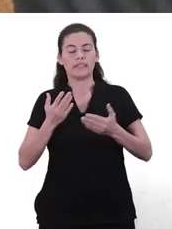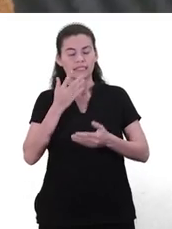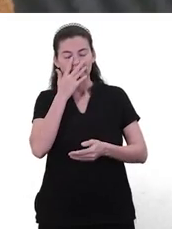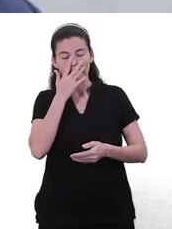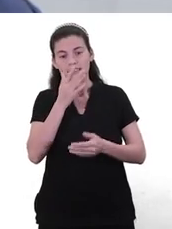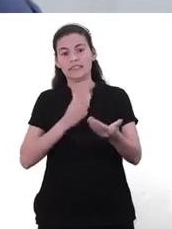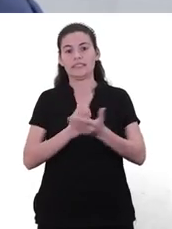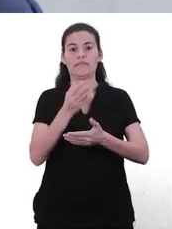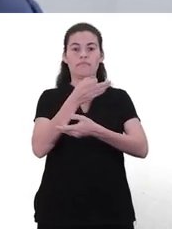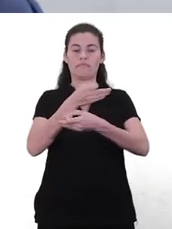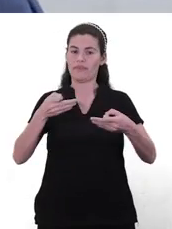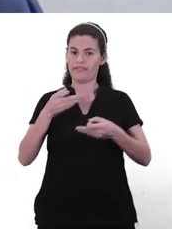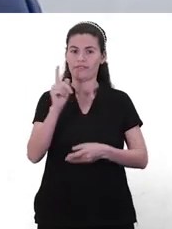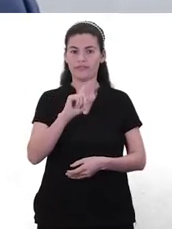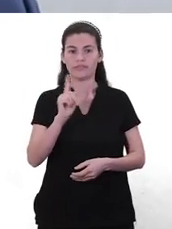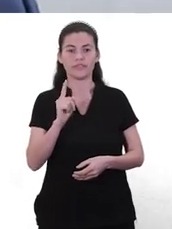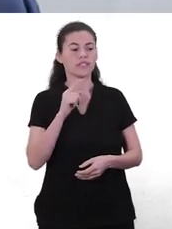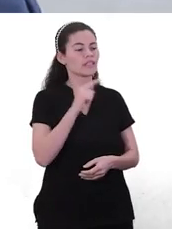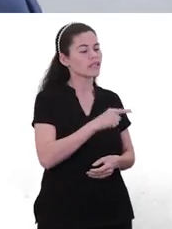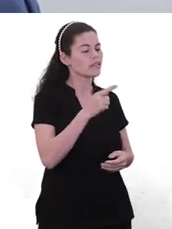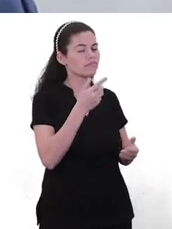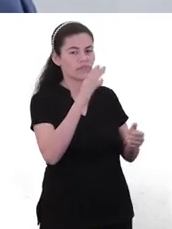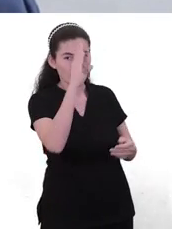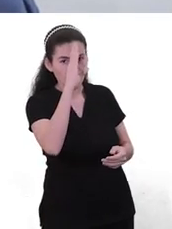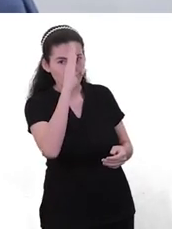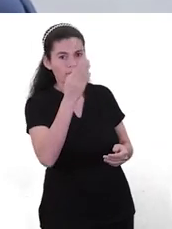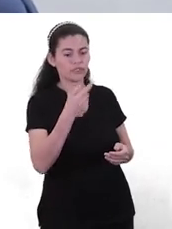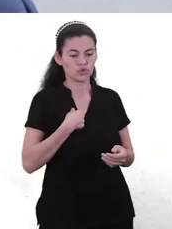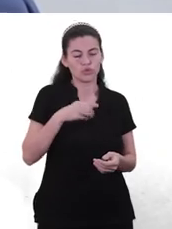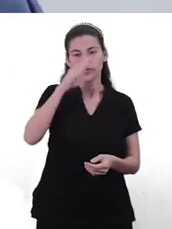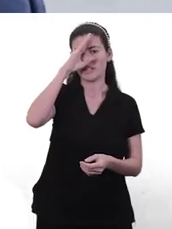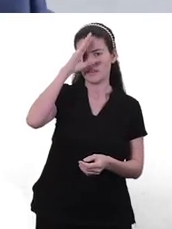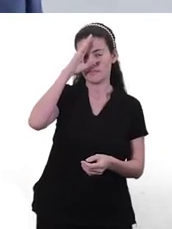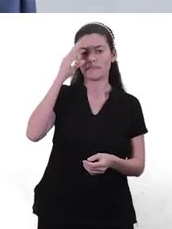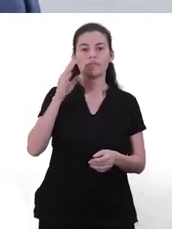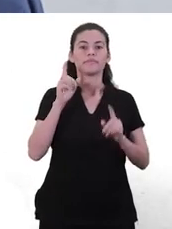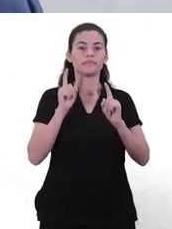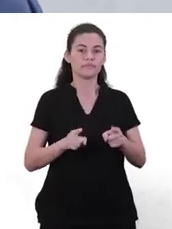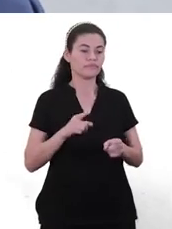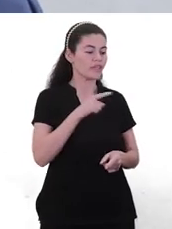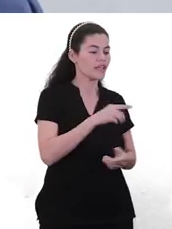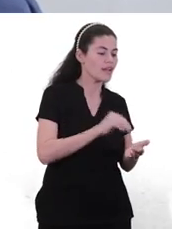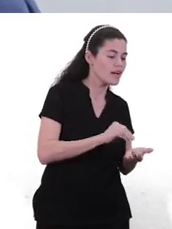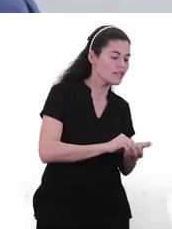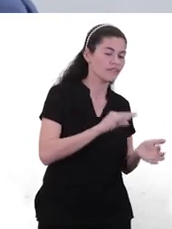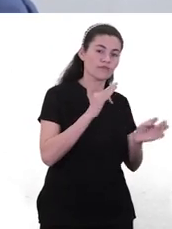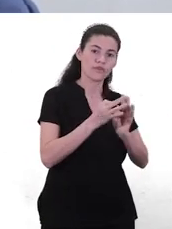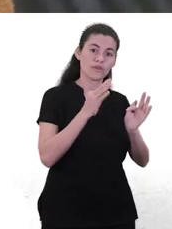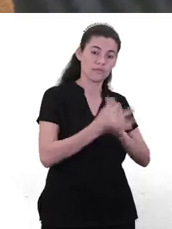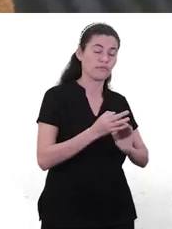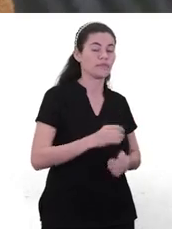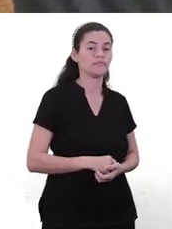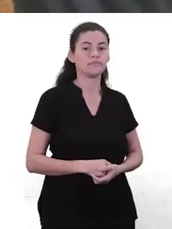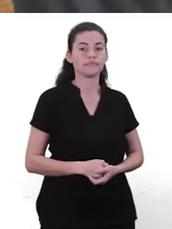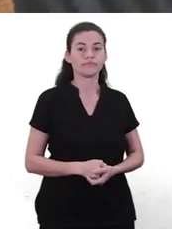perfecto. O sea, ¿cómo evaluar qué aprendió, qué no aprendió, qué necesitamos seguir aprendiendo si es que no lo hace? Claro. Pero si es que no lo hace solo.